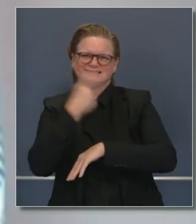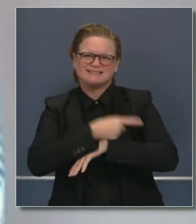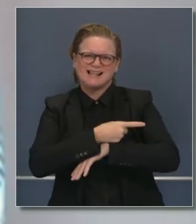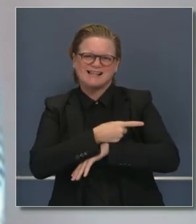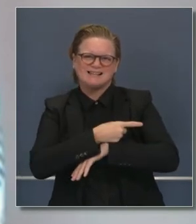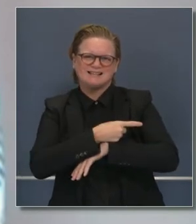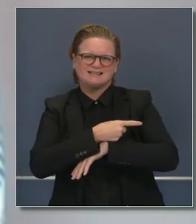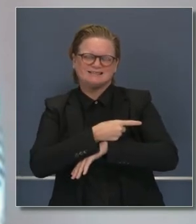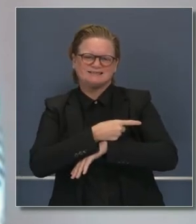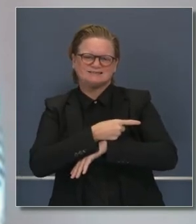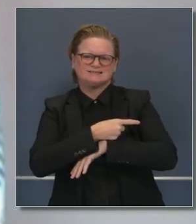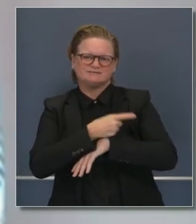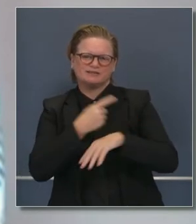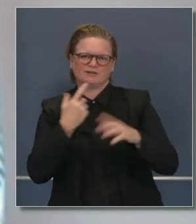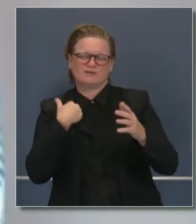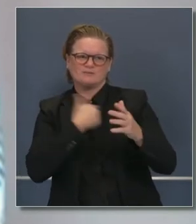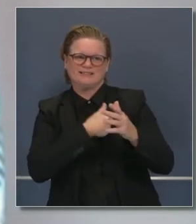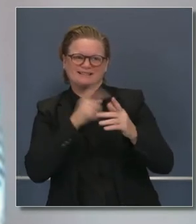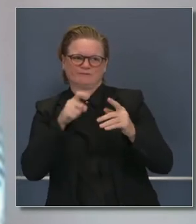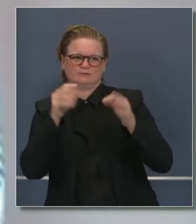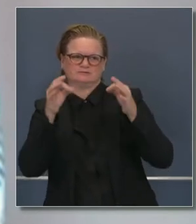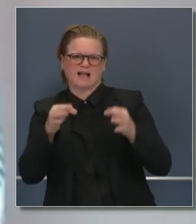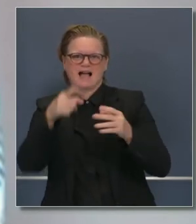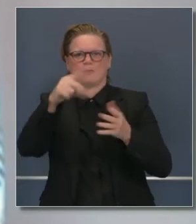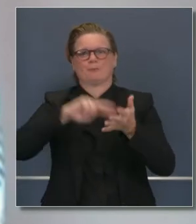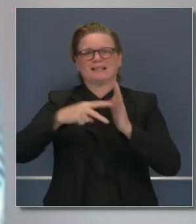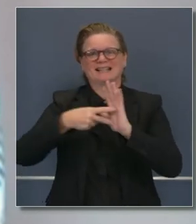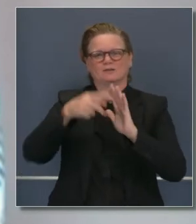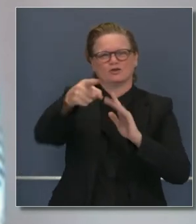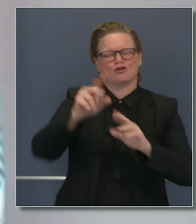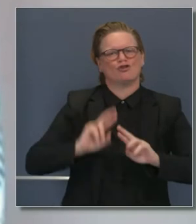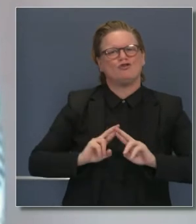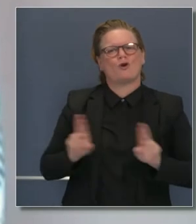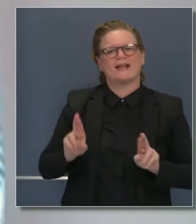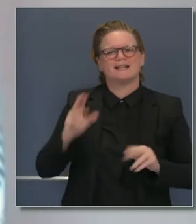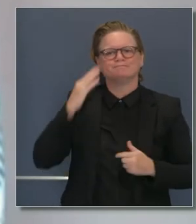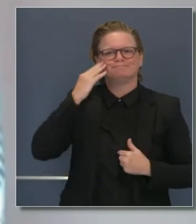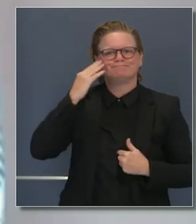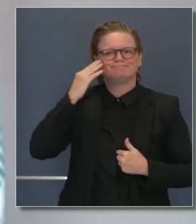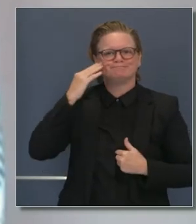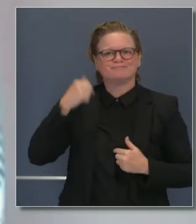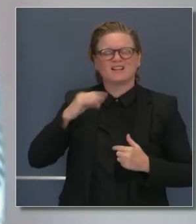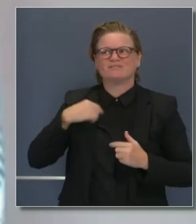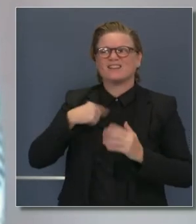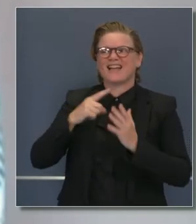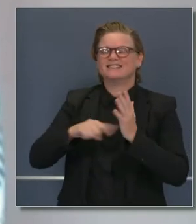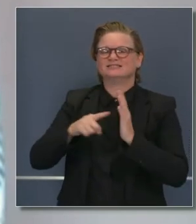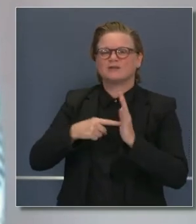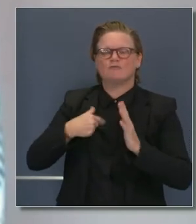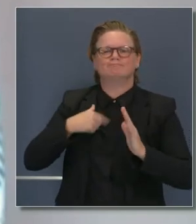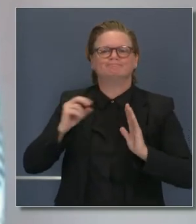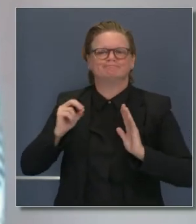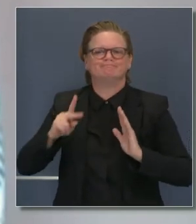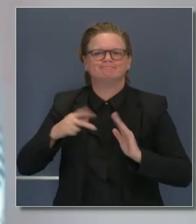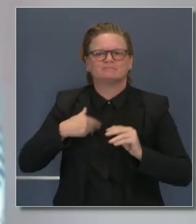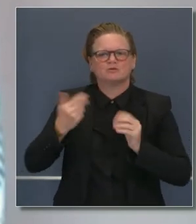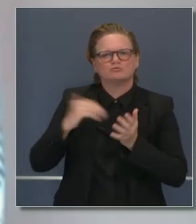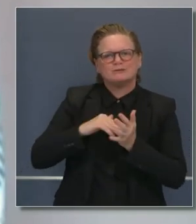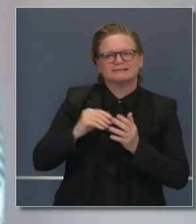proteger al resto del sistema de salubridad. Así que estamos trabajando en codo con la